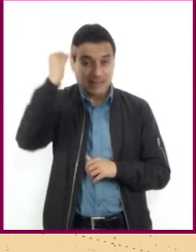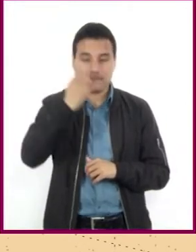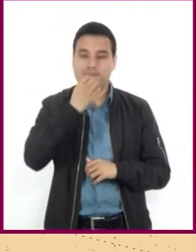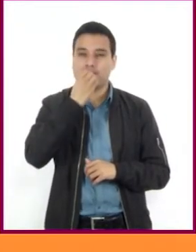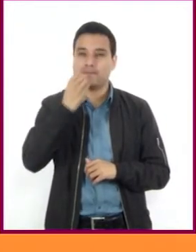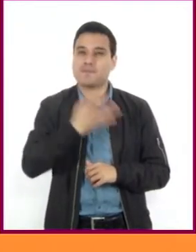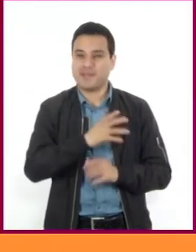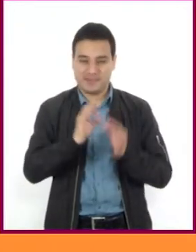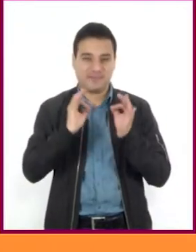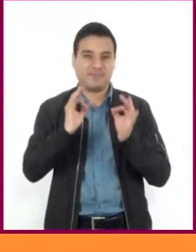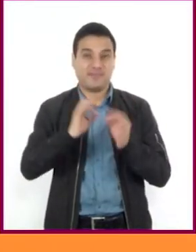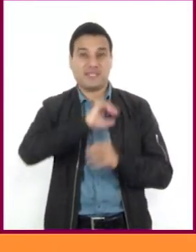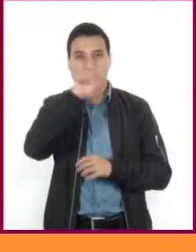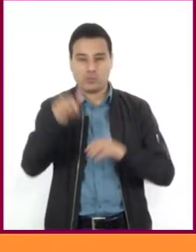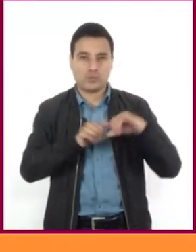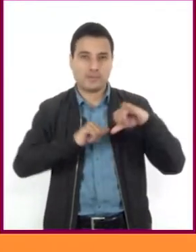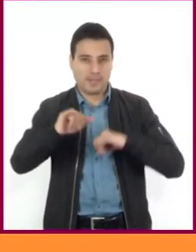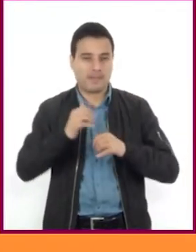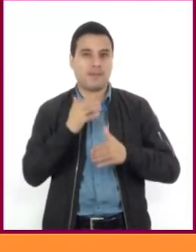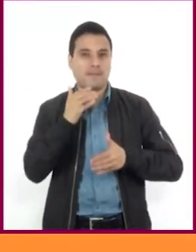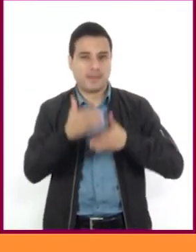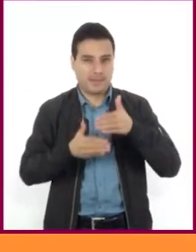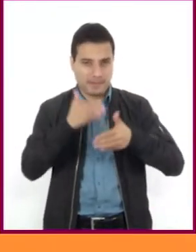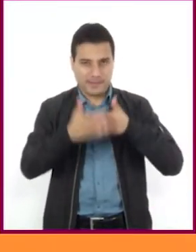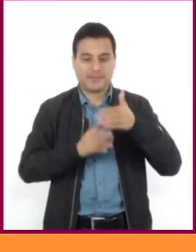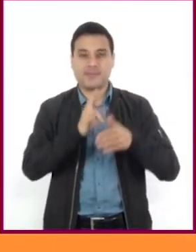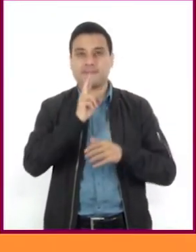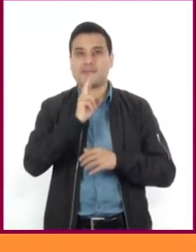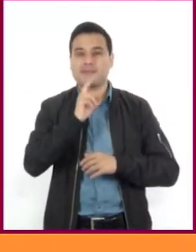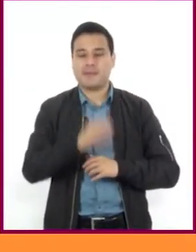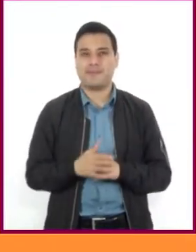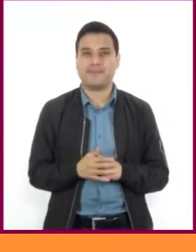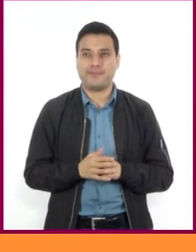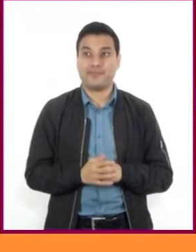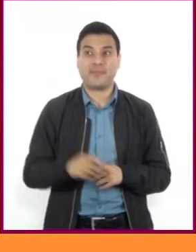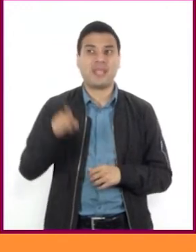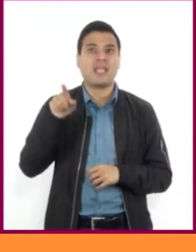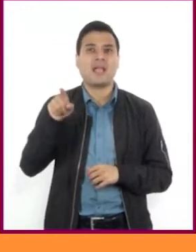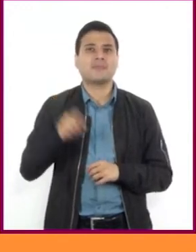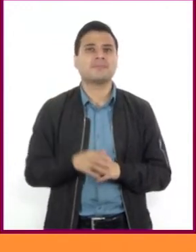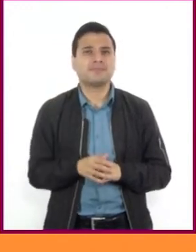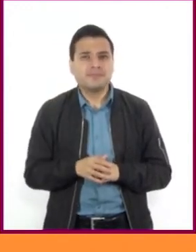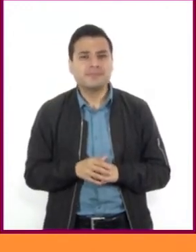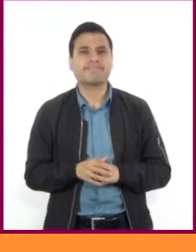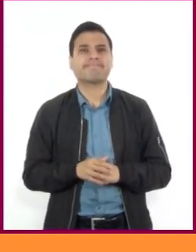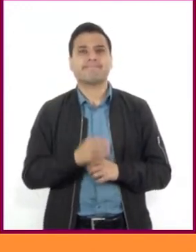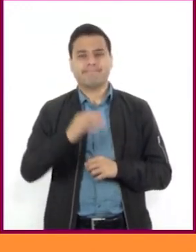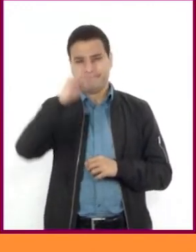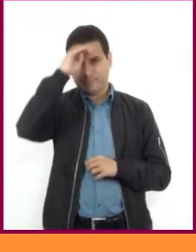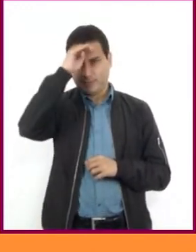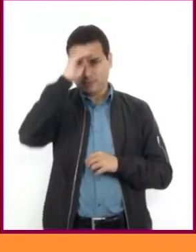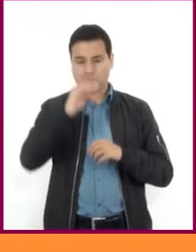cartografía. Compartía la forma circular como el mapa babilonio, pero con la característica del